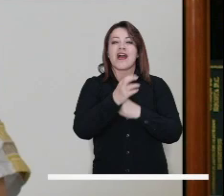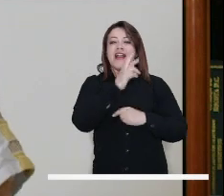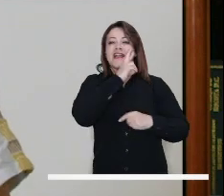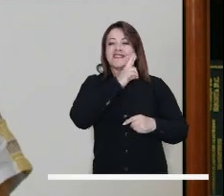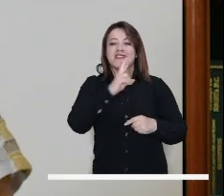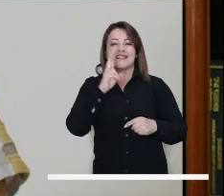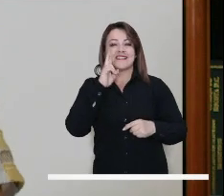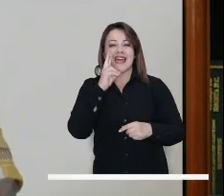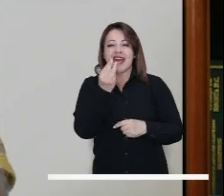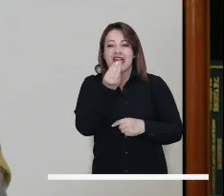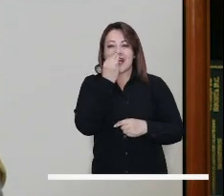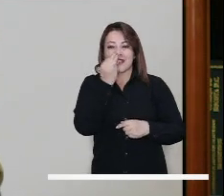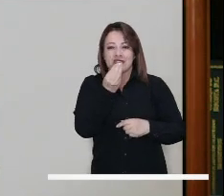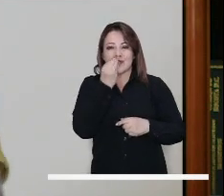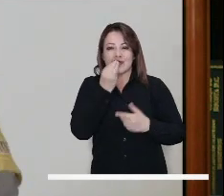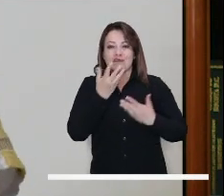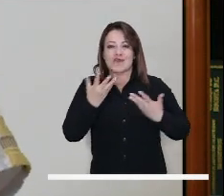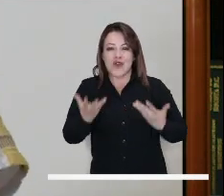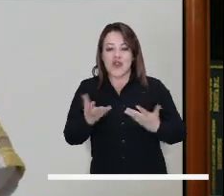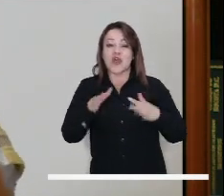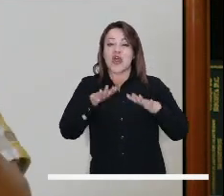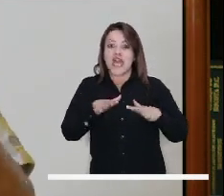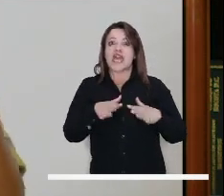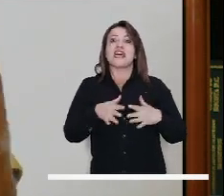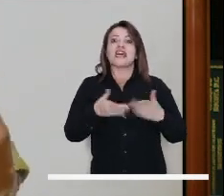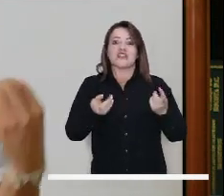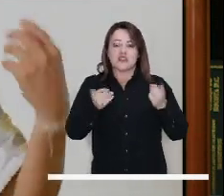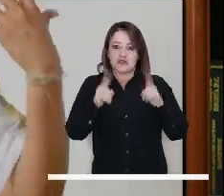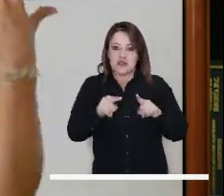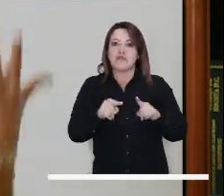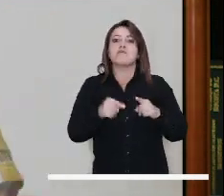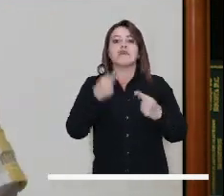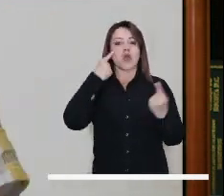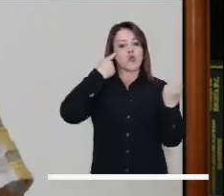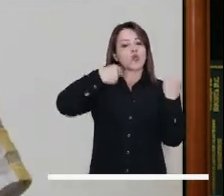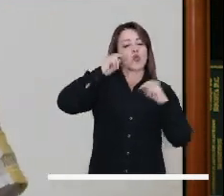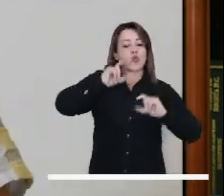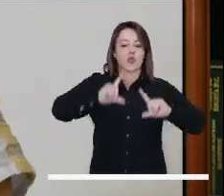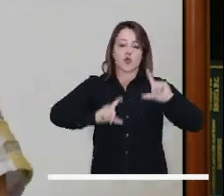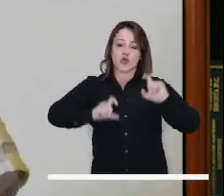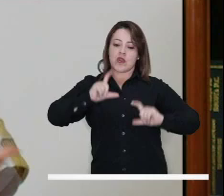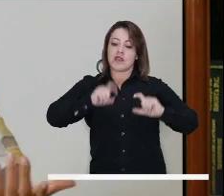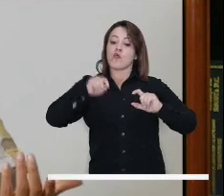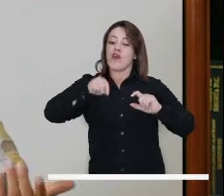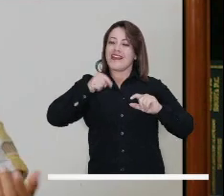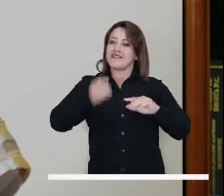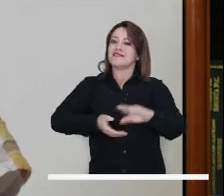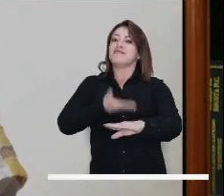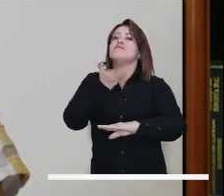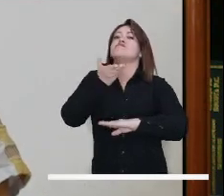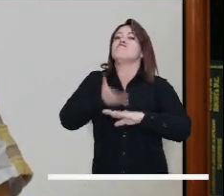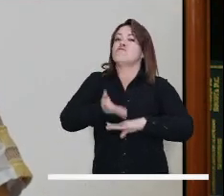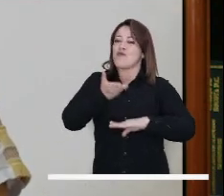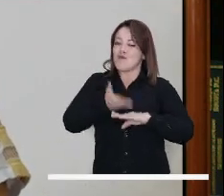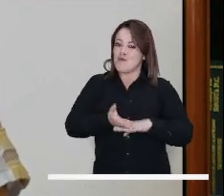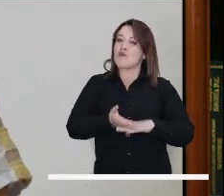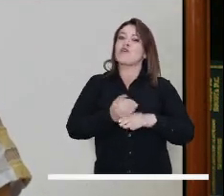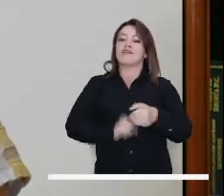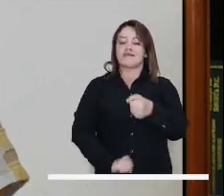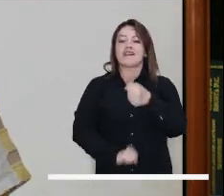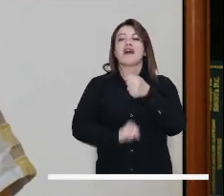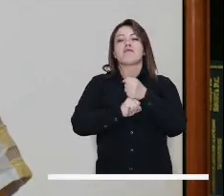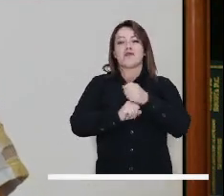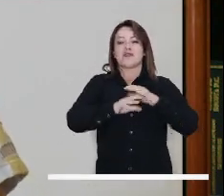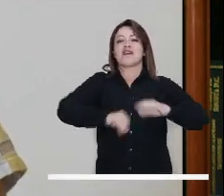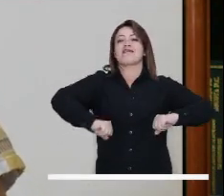gastronómico, inmaterial como base del ordenamiento también del turismo, pues es una propuesta que creo que